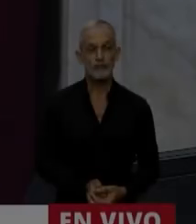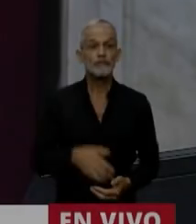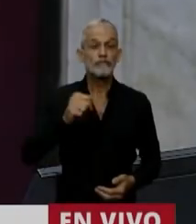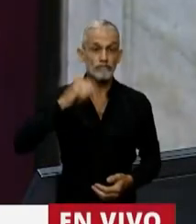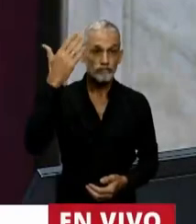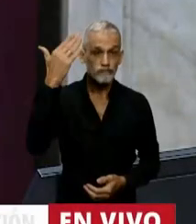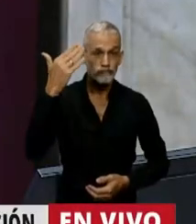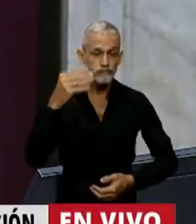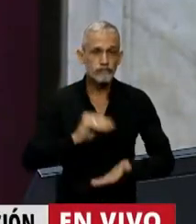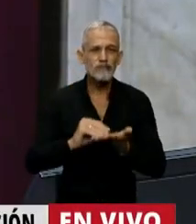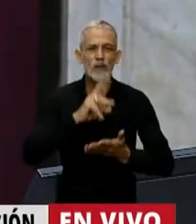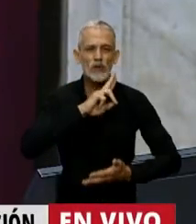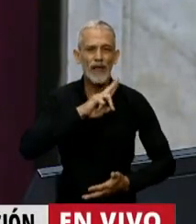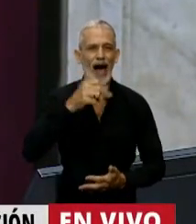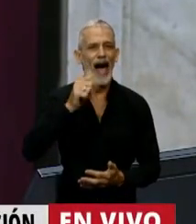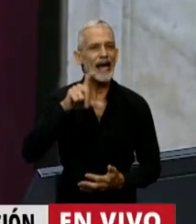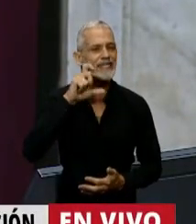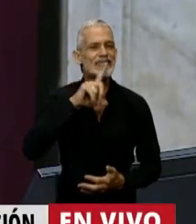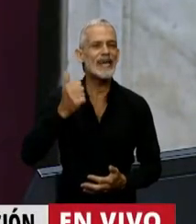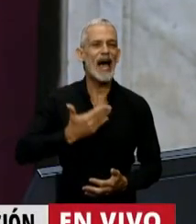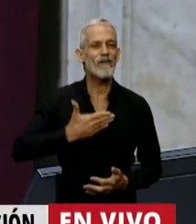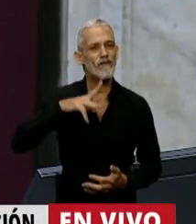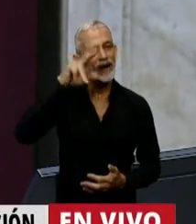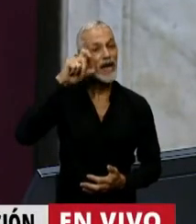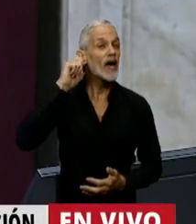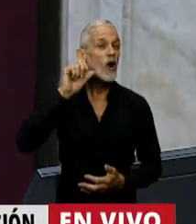En el uso de la palabra, la diputada Alicia Fregonese.